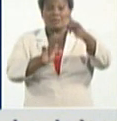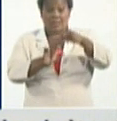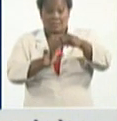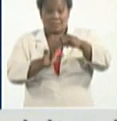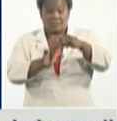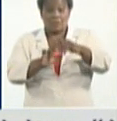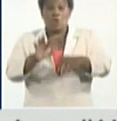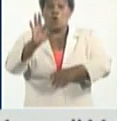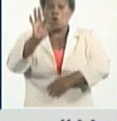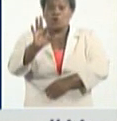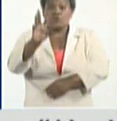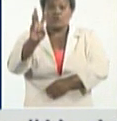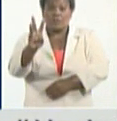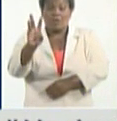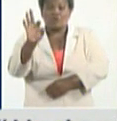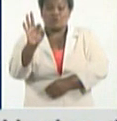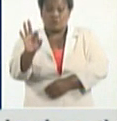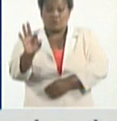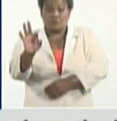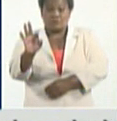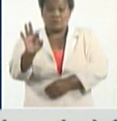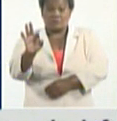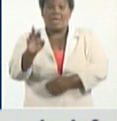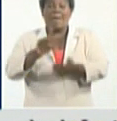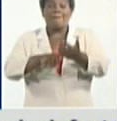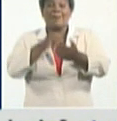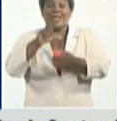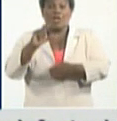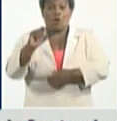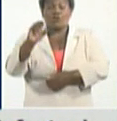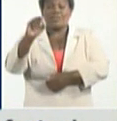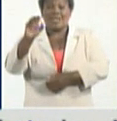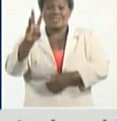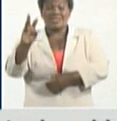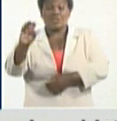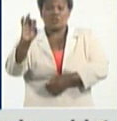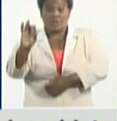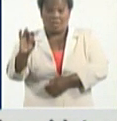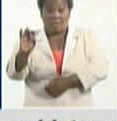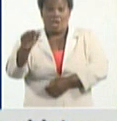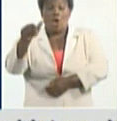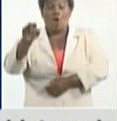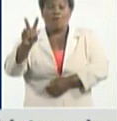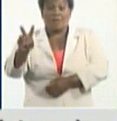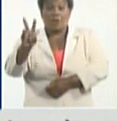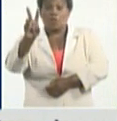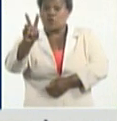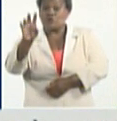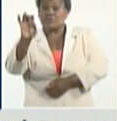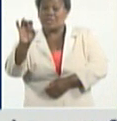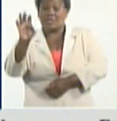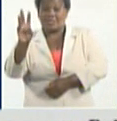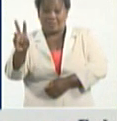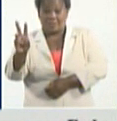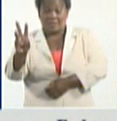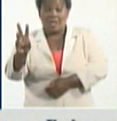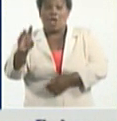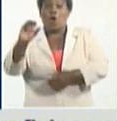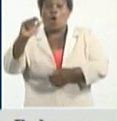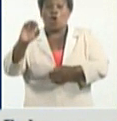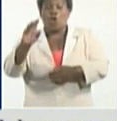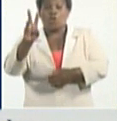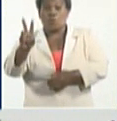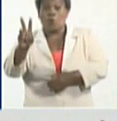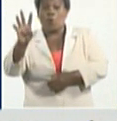838, Perico 307, Jovellano 273, Colón 247,